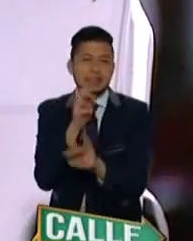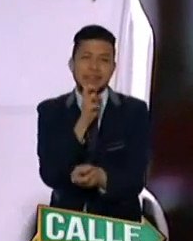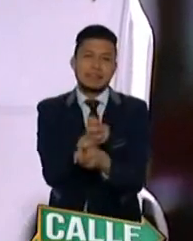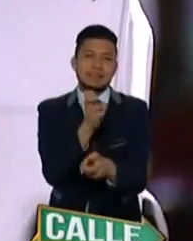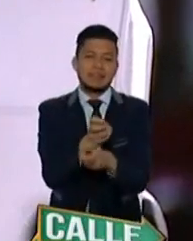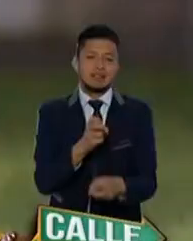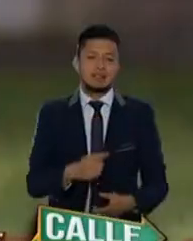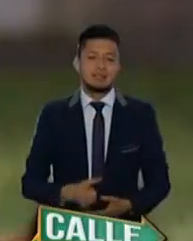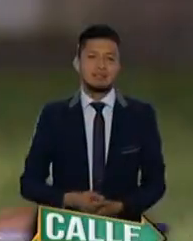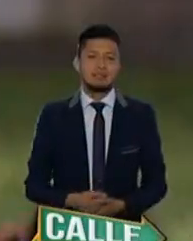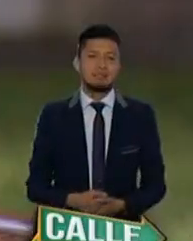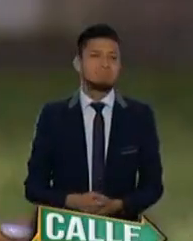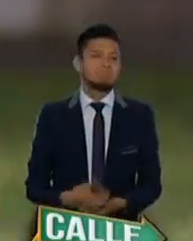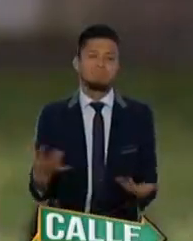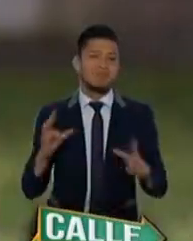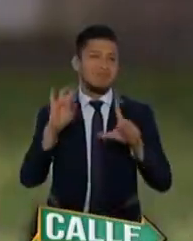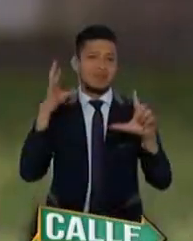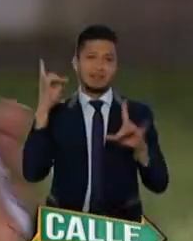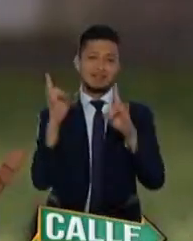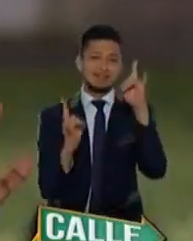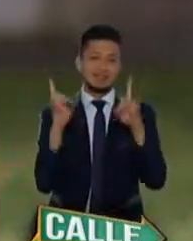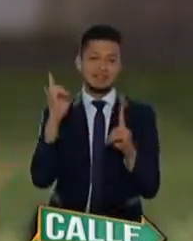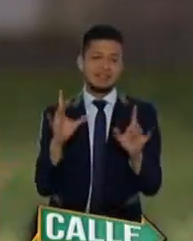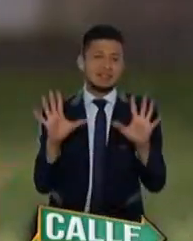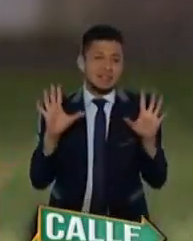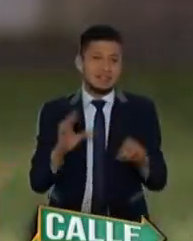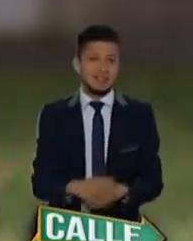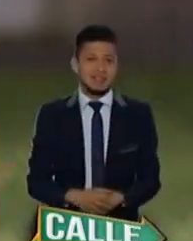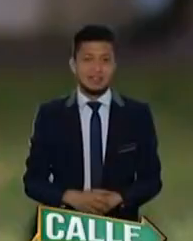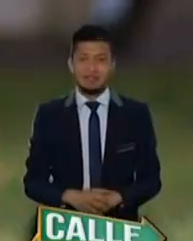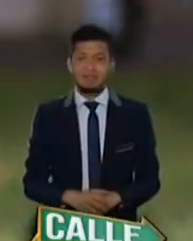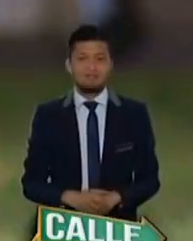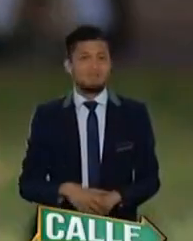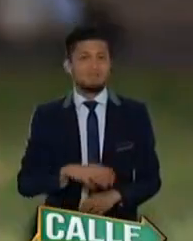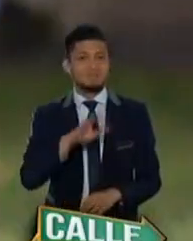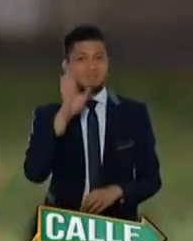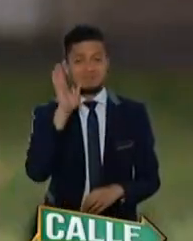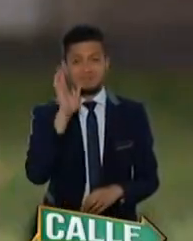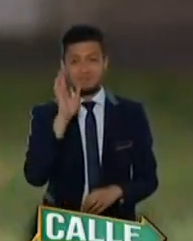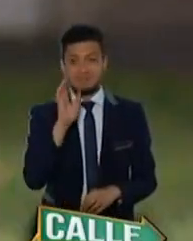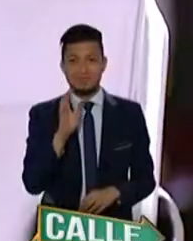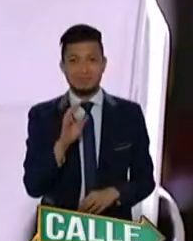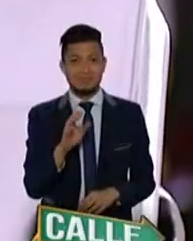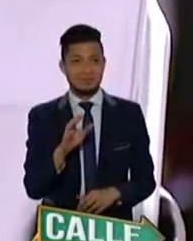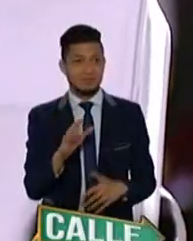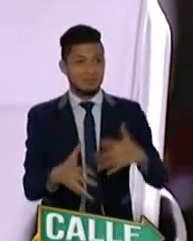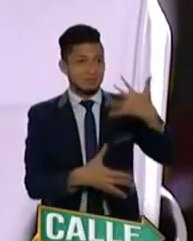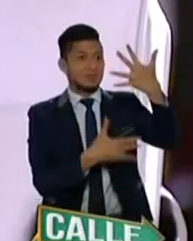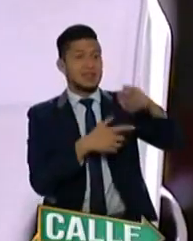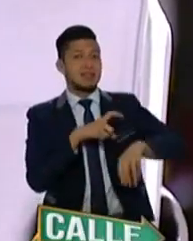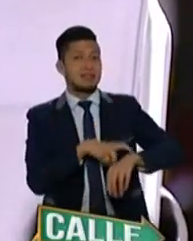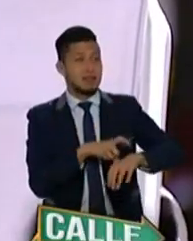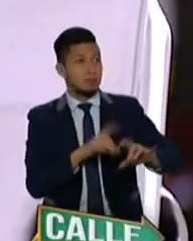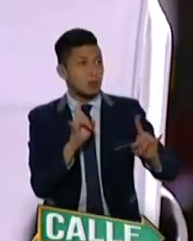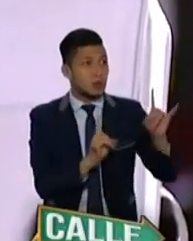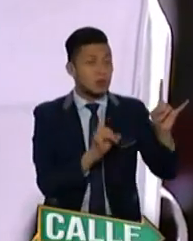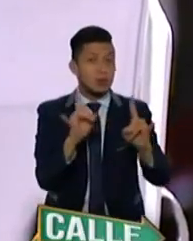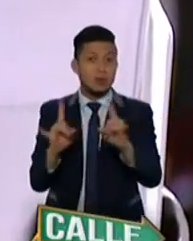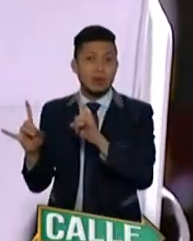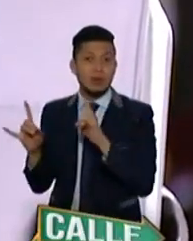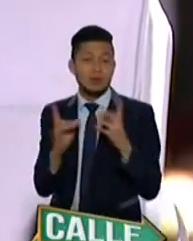Hay temas con la virtualidad y con las conexiones. milagro, pues, tener nueve, conexiones al tiempo y que nos funcionen.